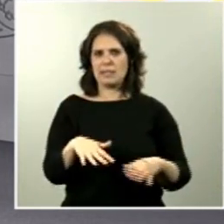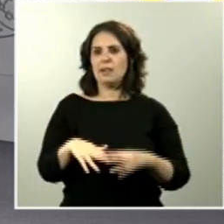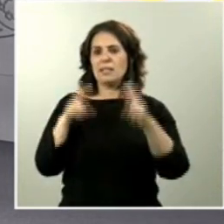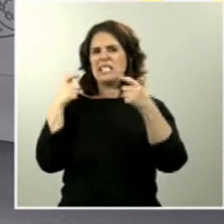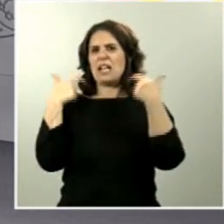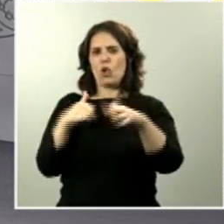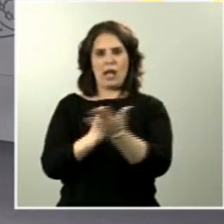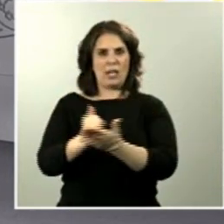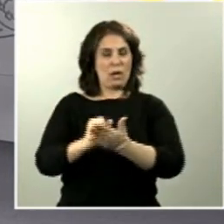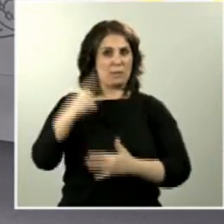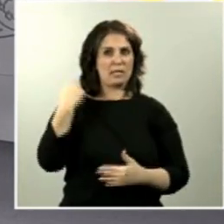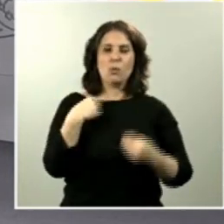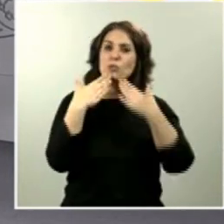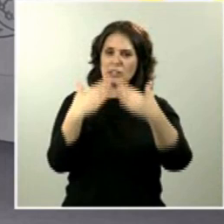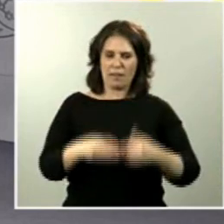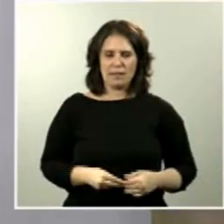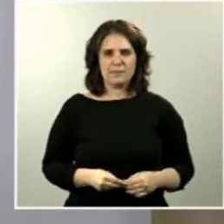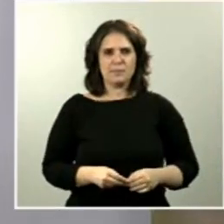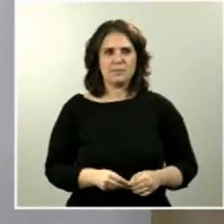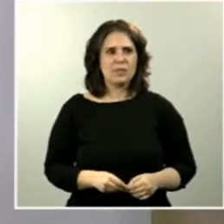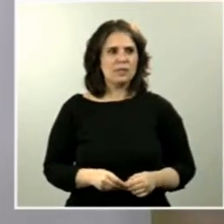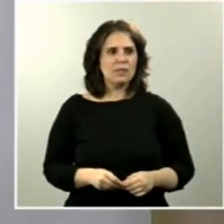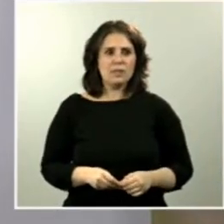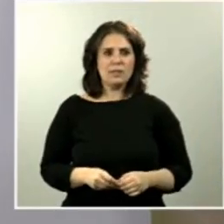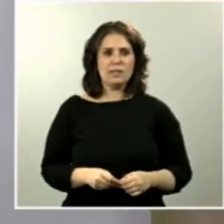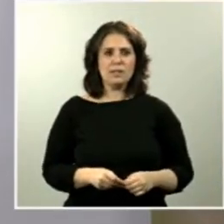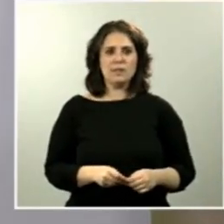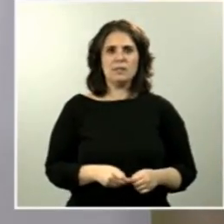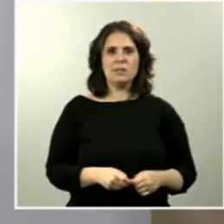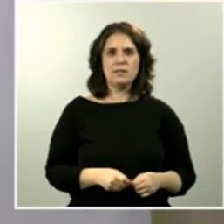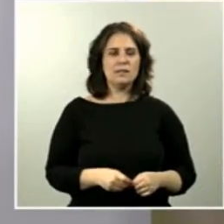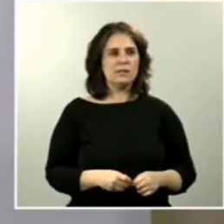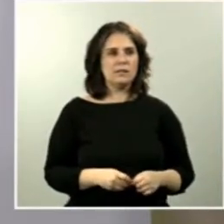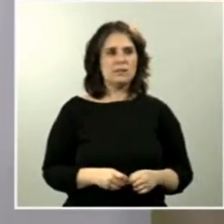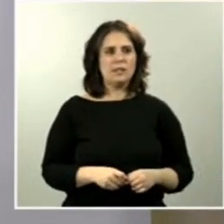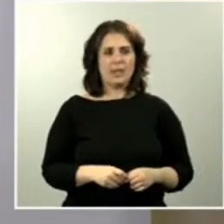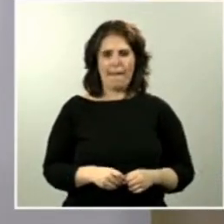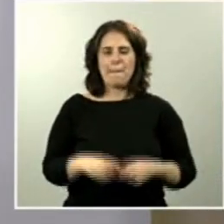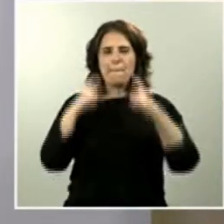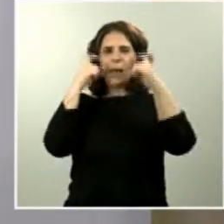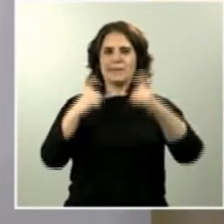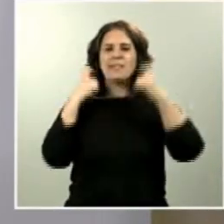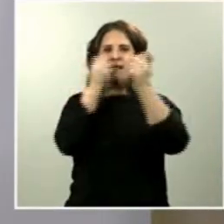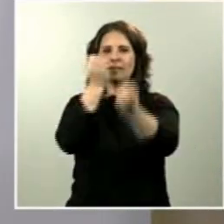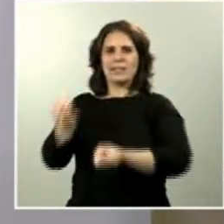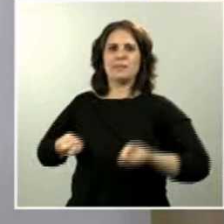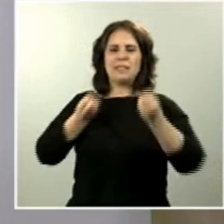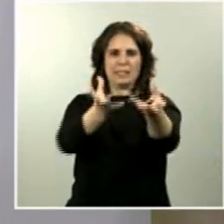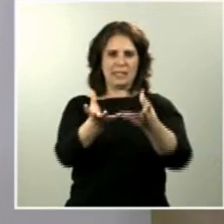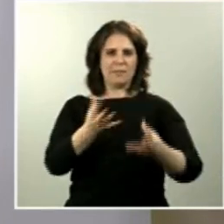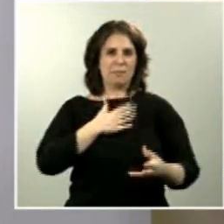Muchas gracias. Buenas tardes. Sí, muchas gracias. Voy a intentar transmitir al menos la información que tengo disponible.